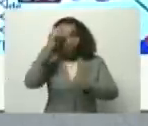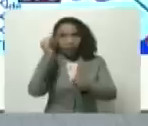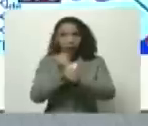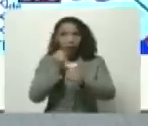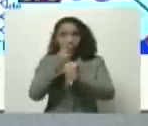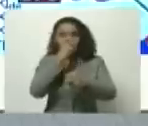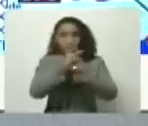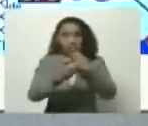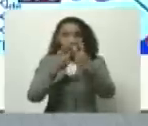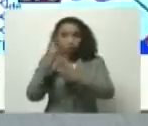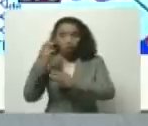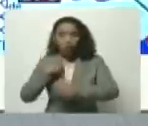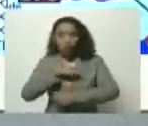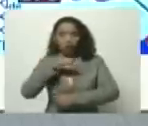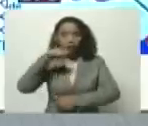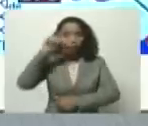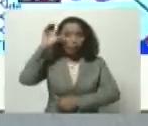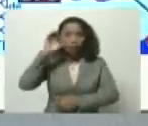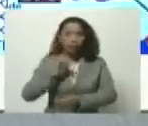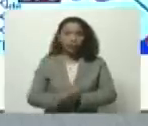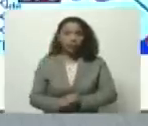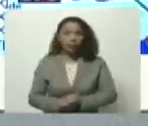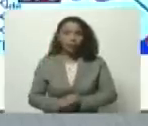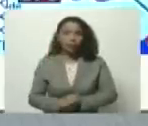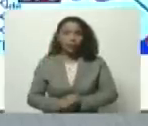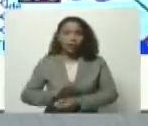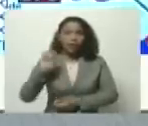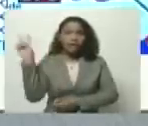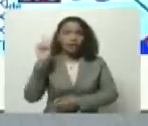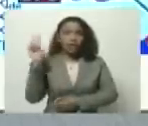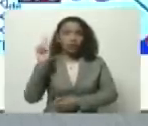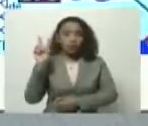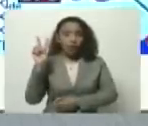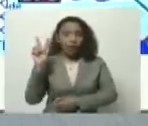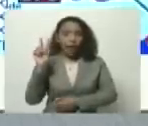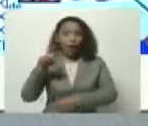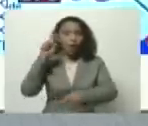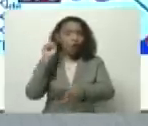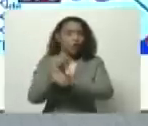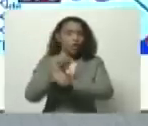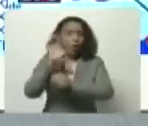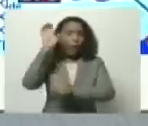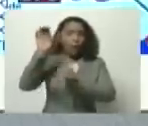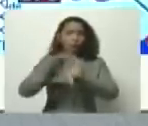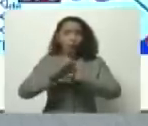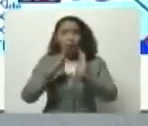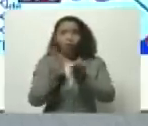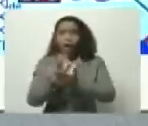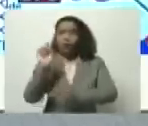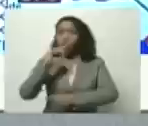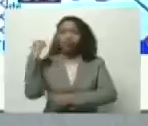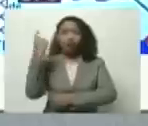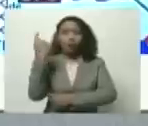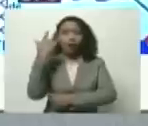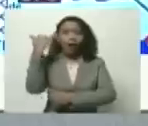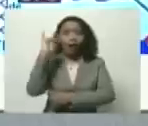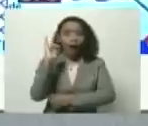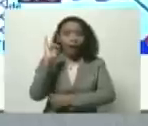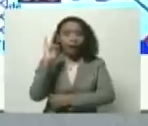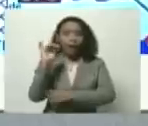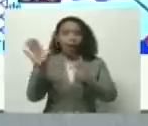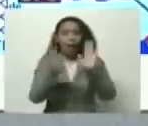visitó nuestro país que Venezuela es prácticamente el único país del mundo que no solamente contiene en su